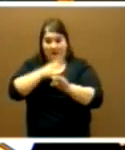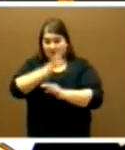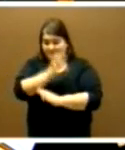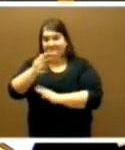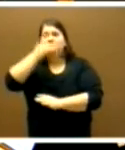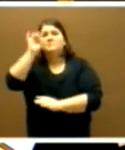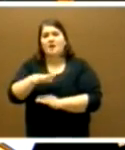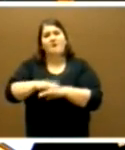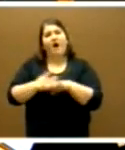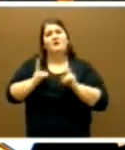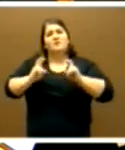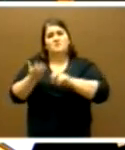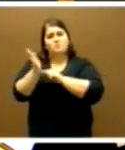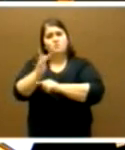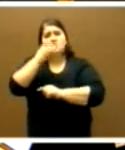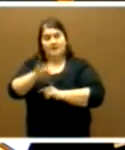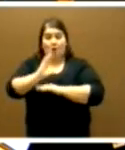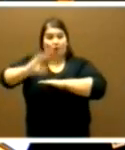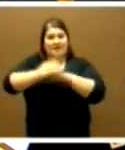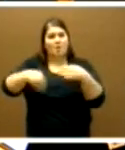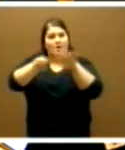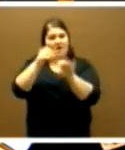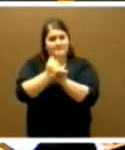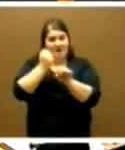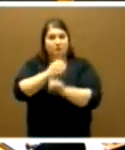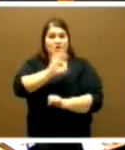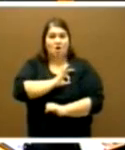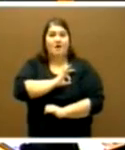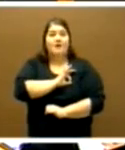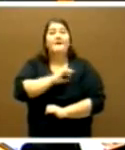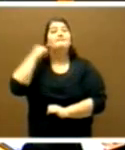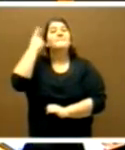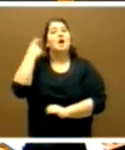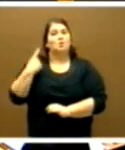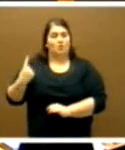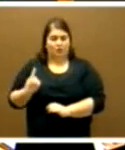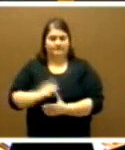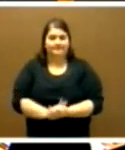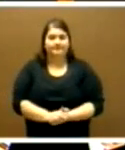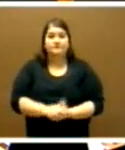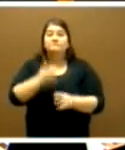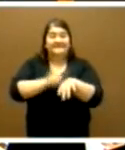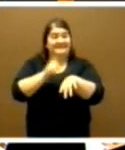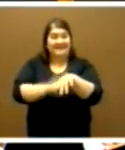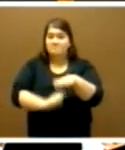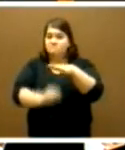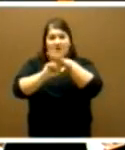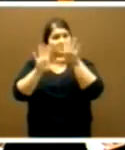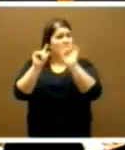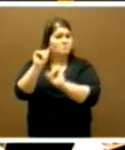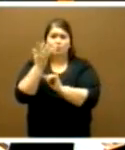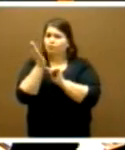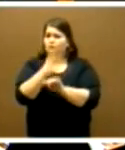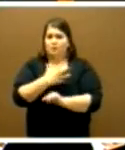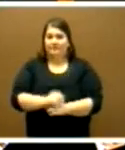palabra, para presentar la iniciativa, la consejera de Igualdad y Empleo, doña Pilar Lucio Carrasco, por tiempo máximo de 10